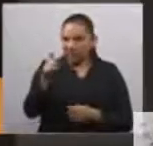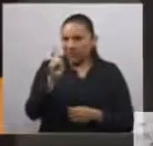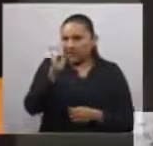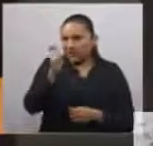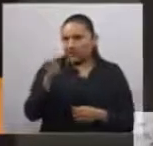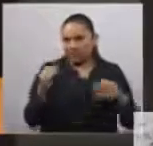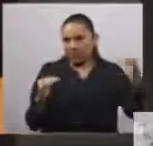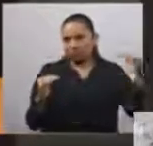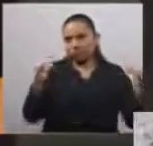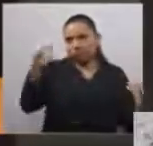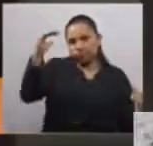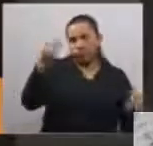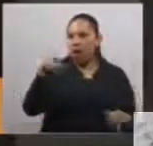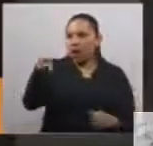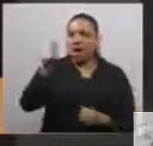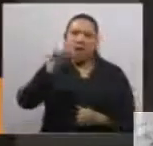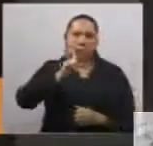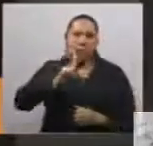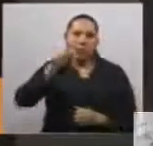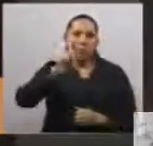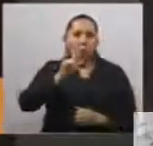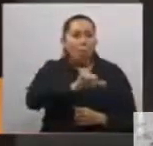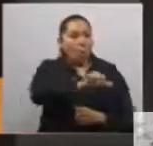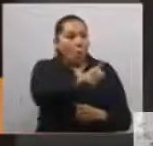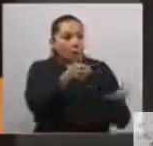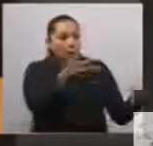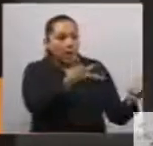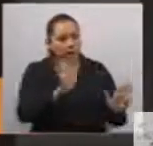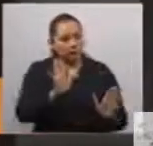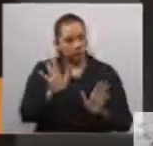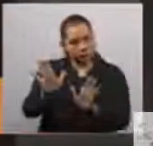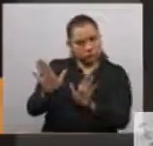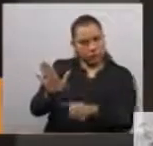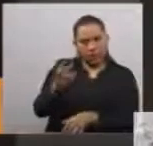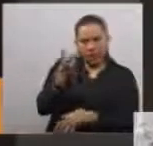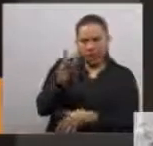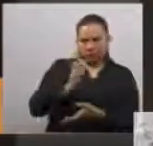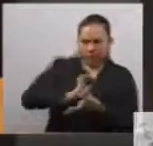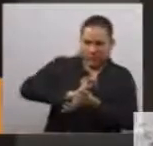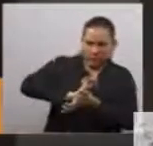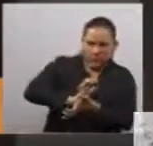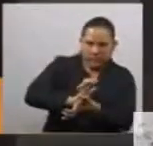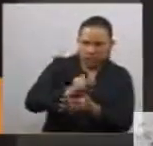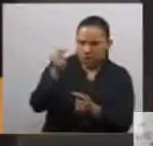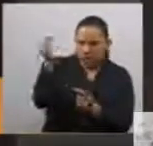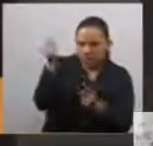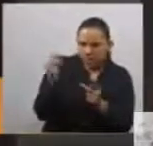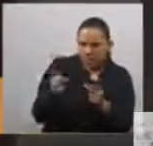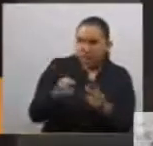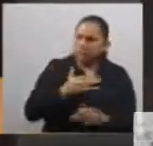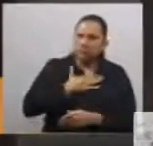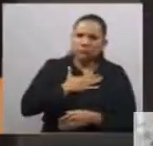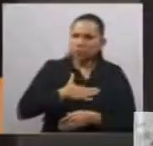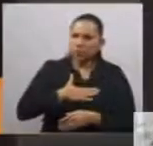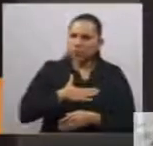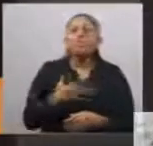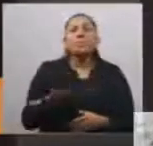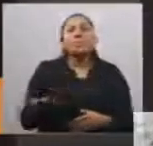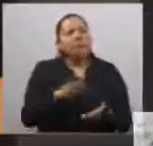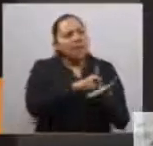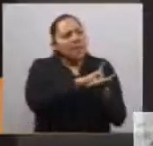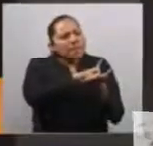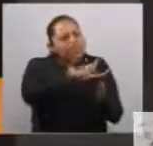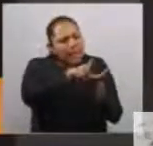permean en las labores domésticas y del cuidado. Reconocer el derecho al cuidado es la base para seguir